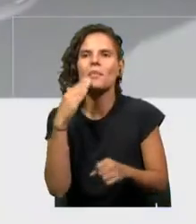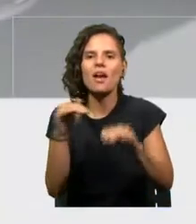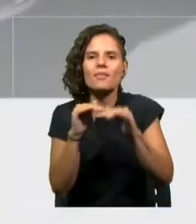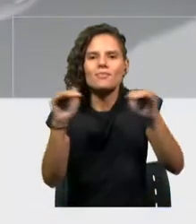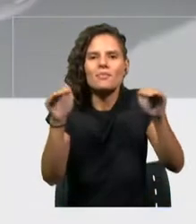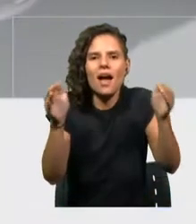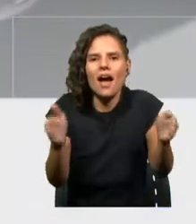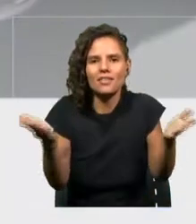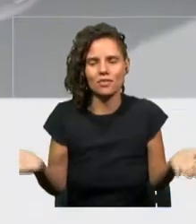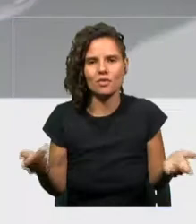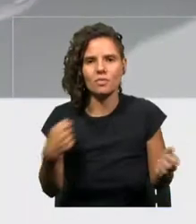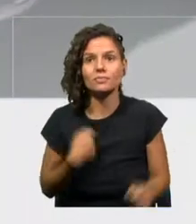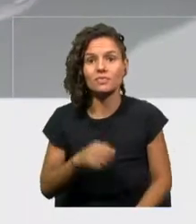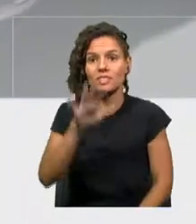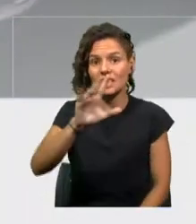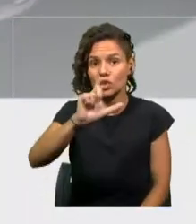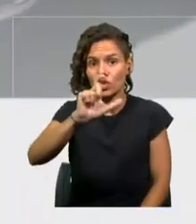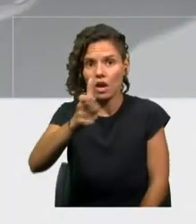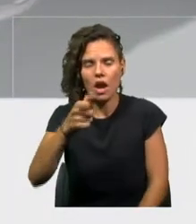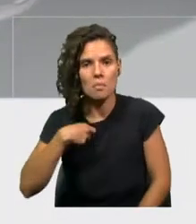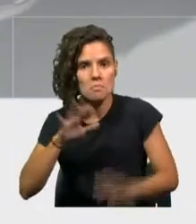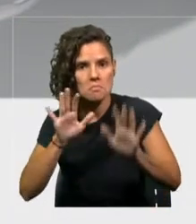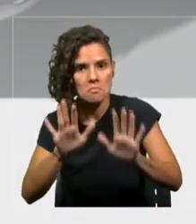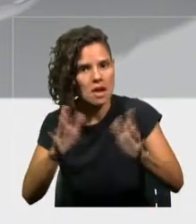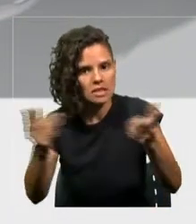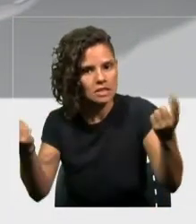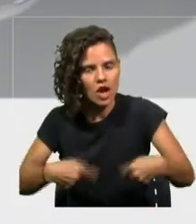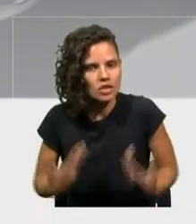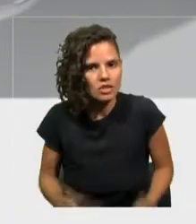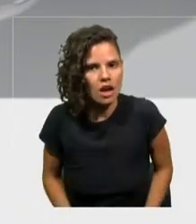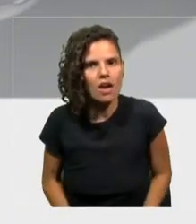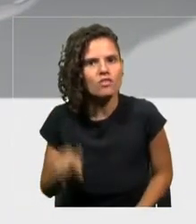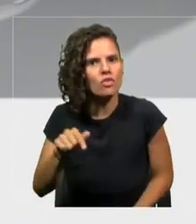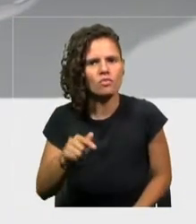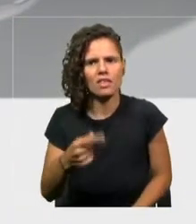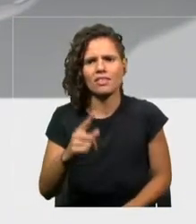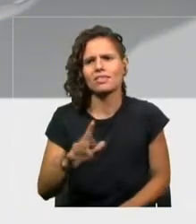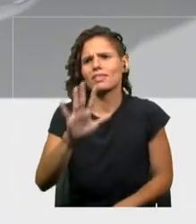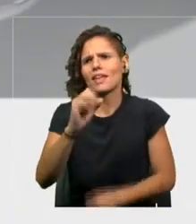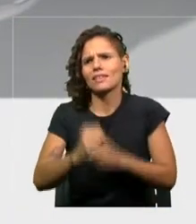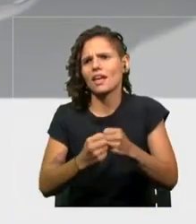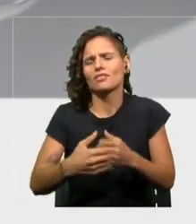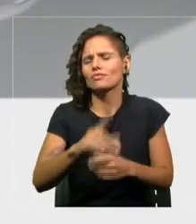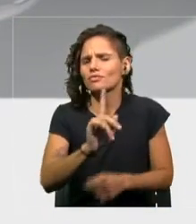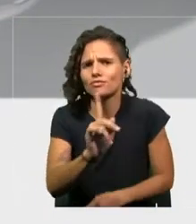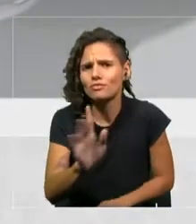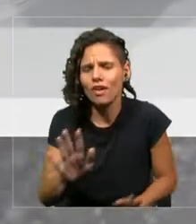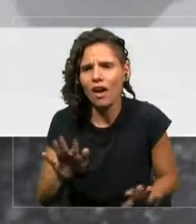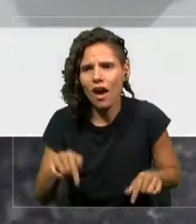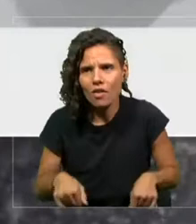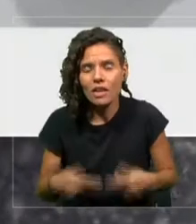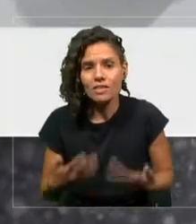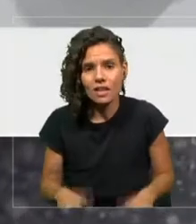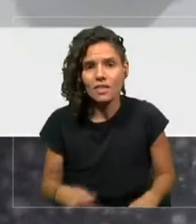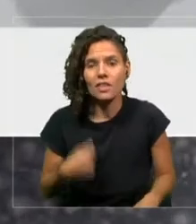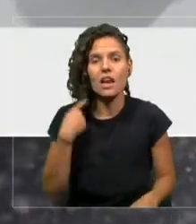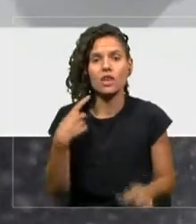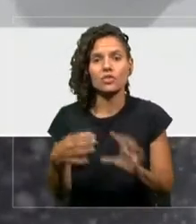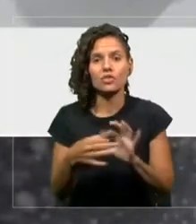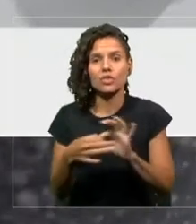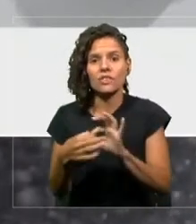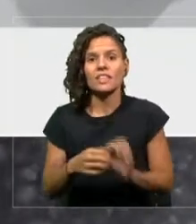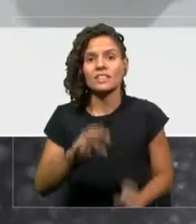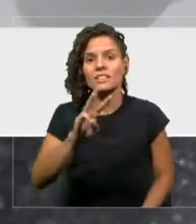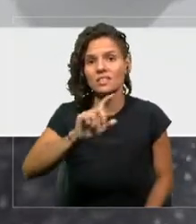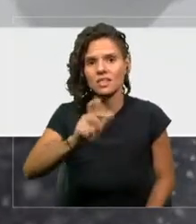no lo vamos a esperar en 10 años, no en 5. Haciendo un poco de historia, la conectividad 3G tardó 10 años en implementarse en